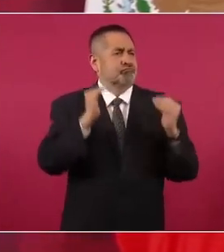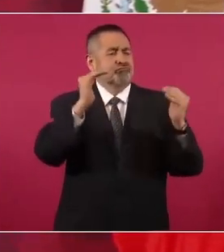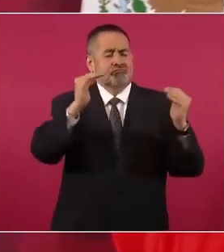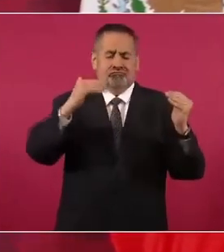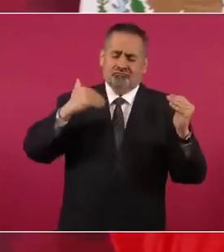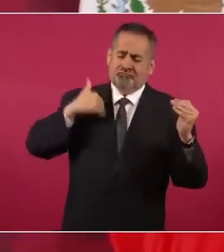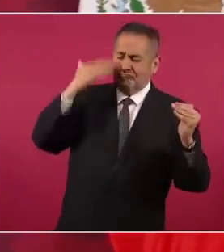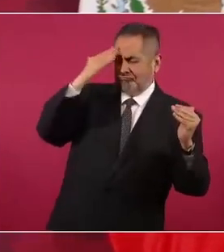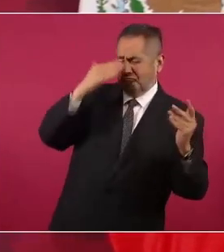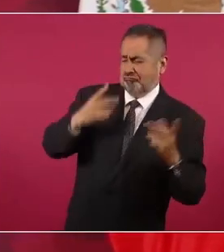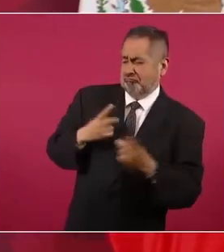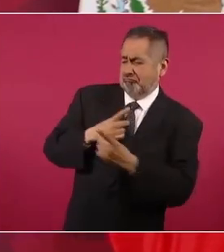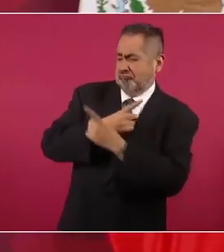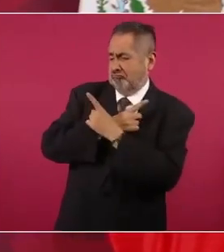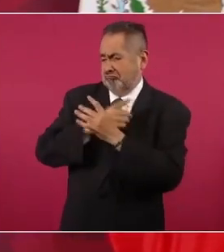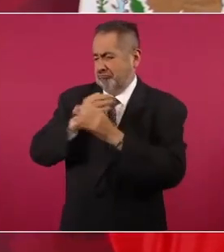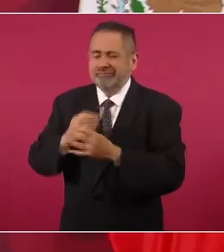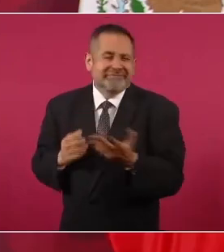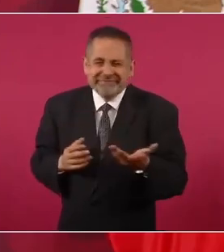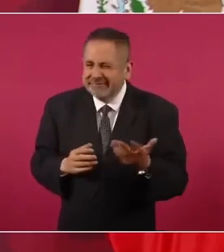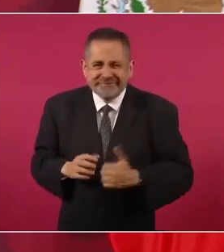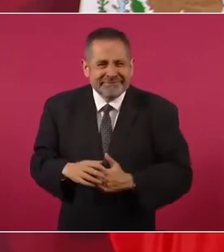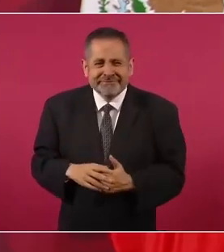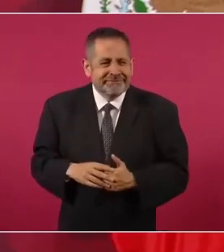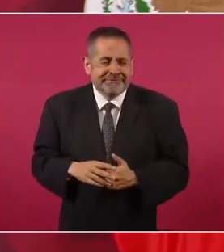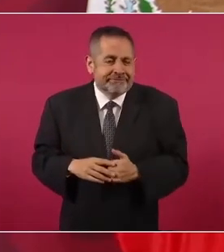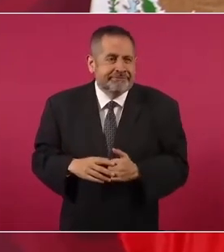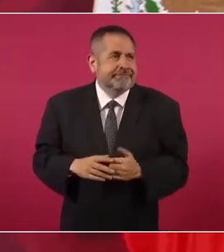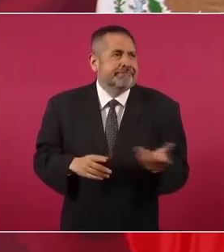como